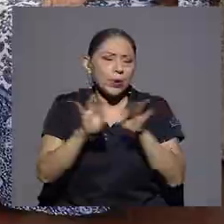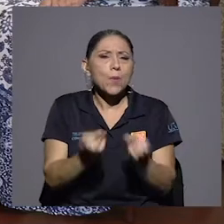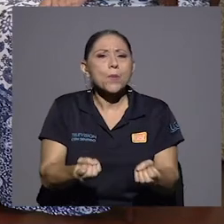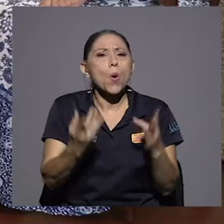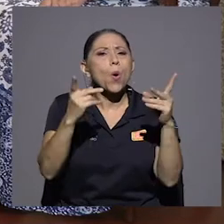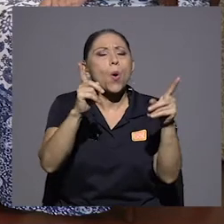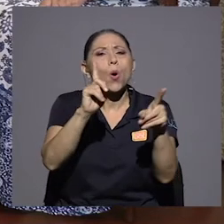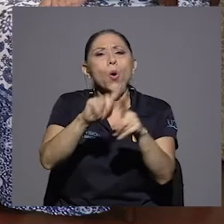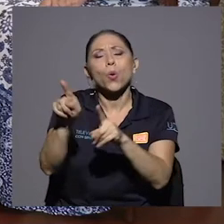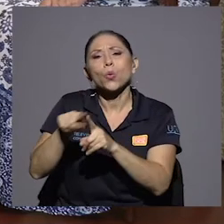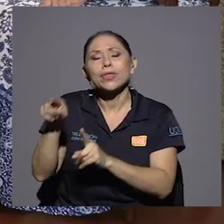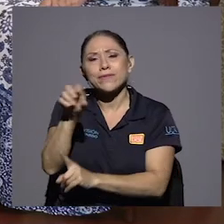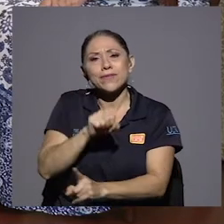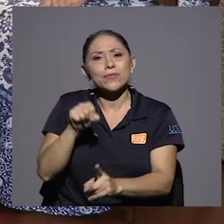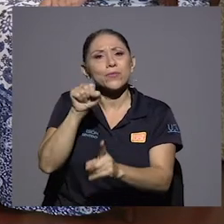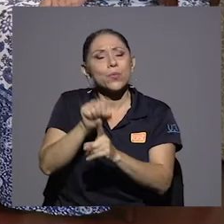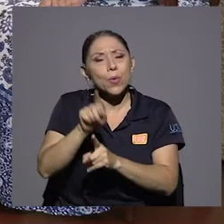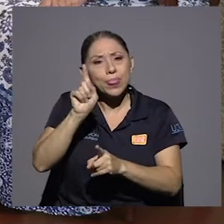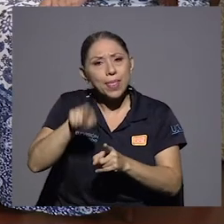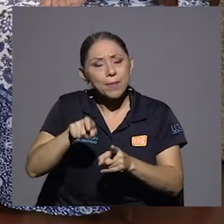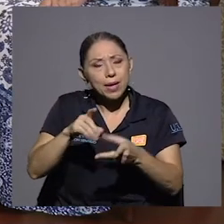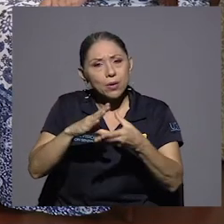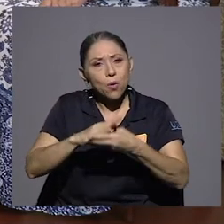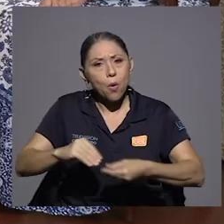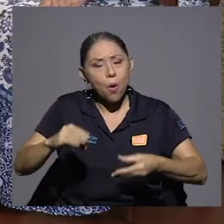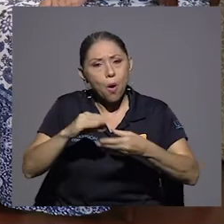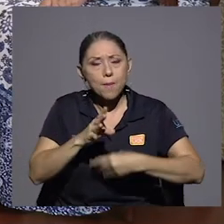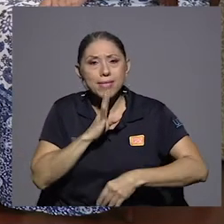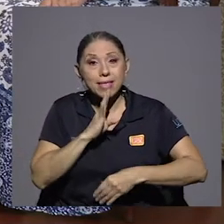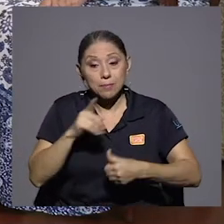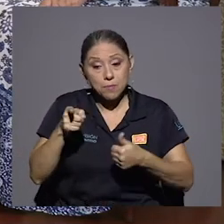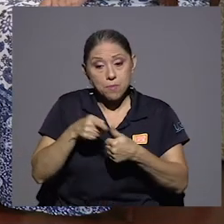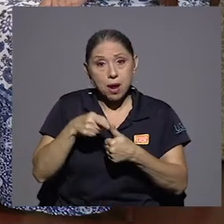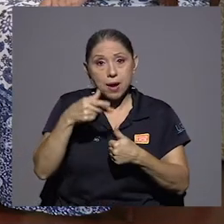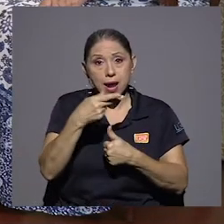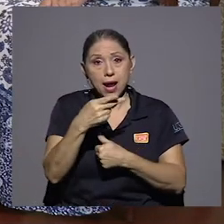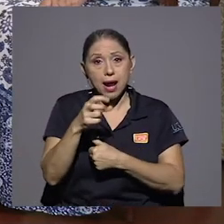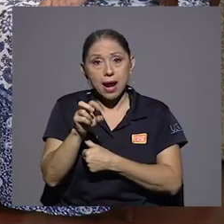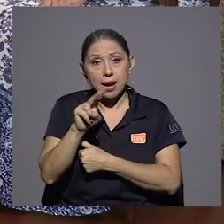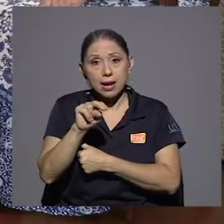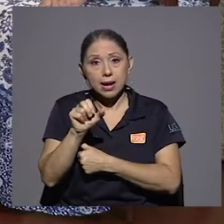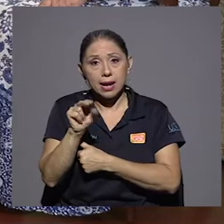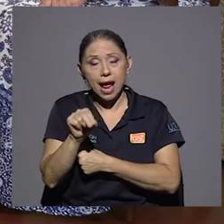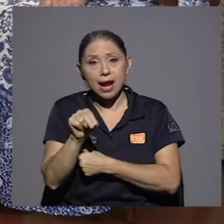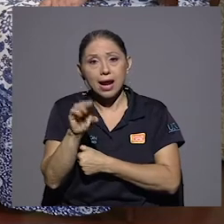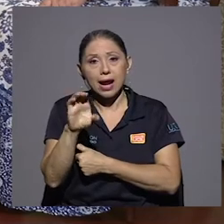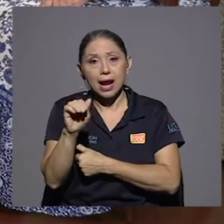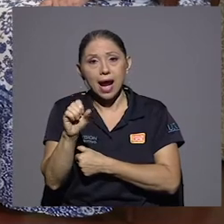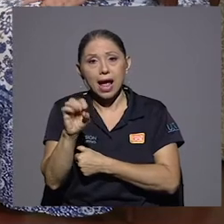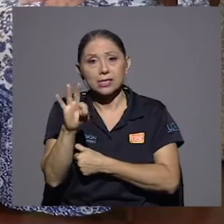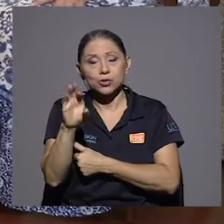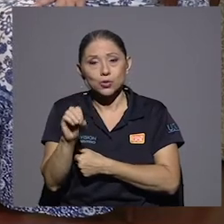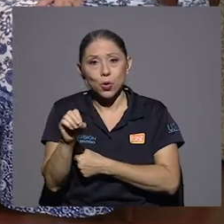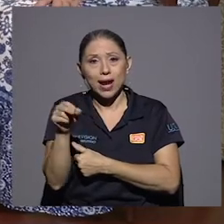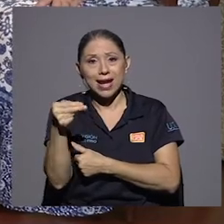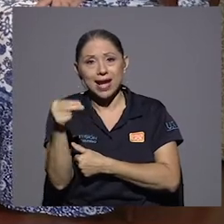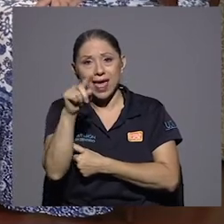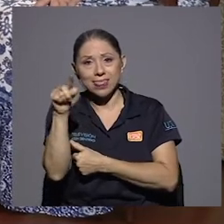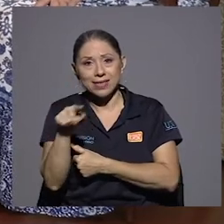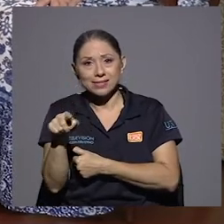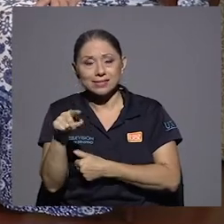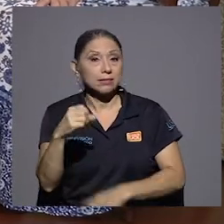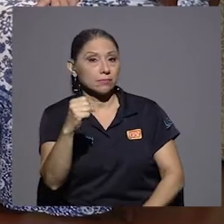que hay que comentar. Una es don Hernán Castro Hernández, me parece que era Hernández el segundo apellido. Hernán Castro Hernández.